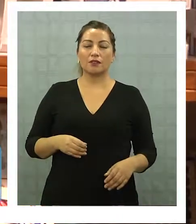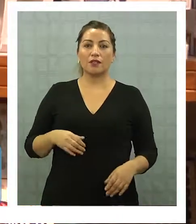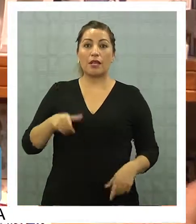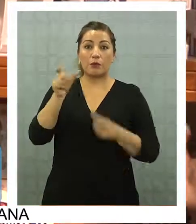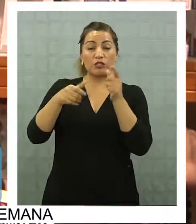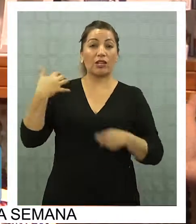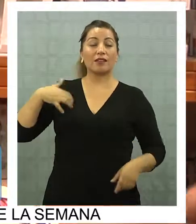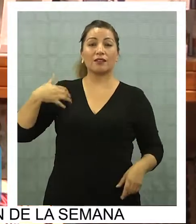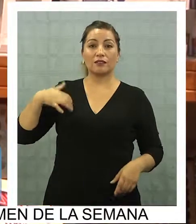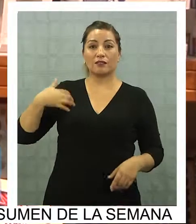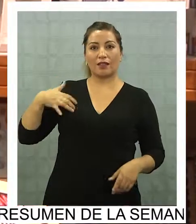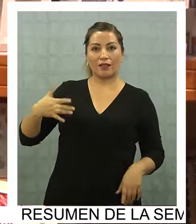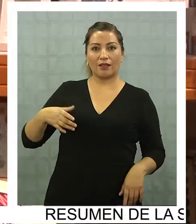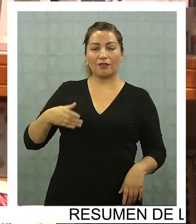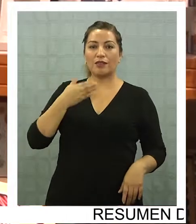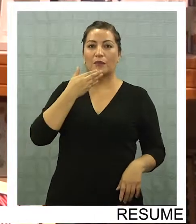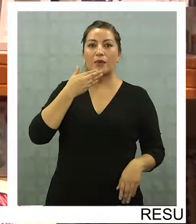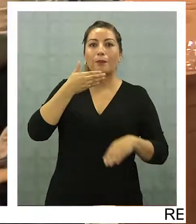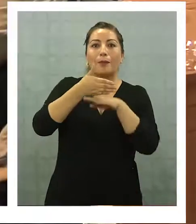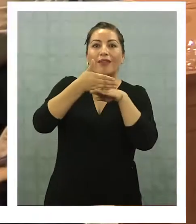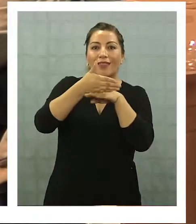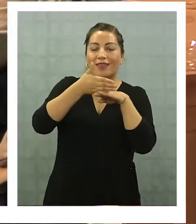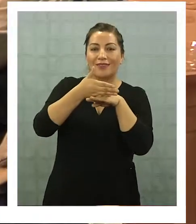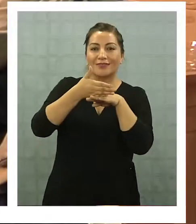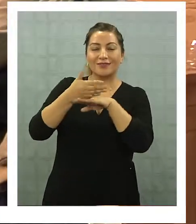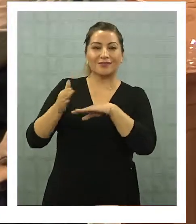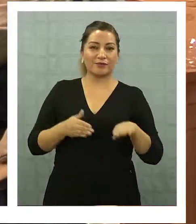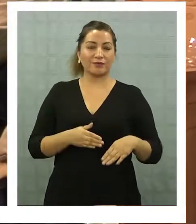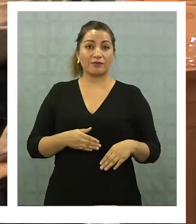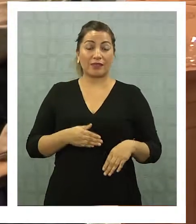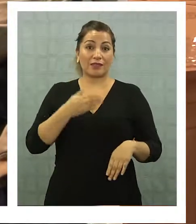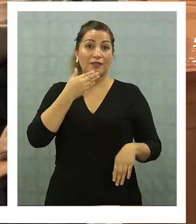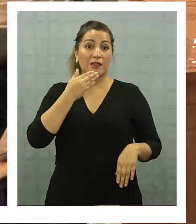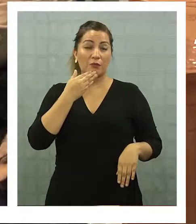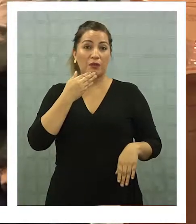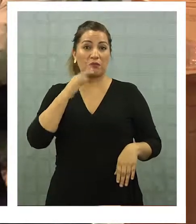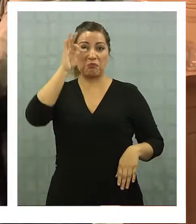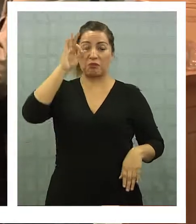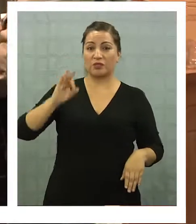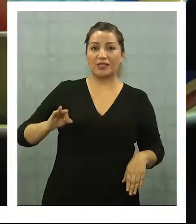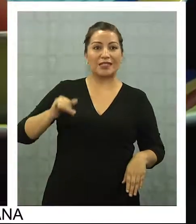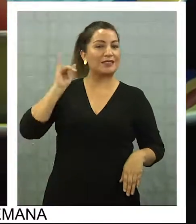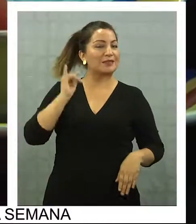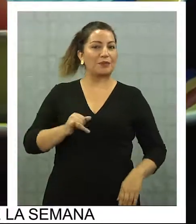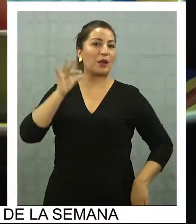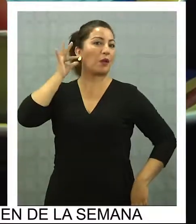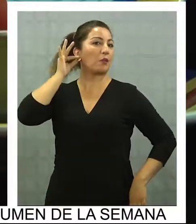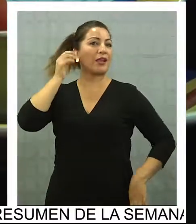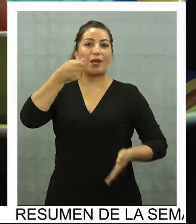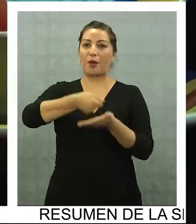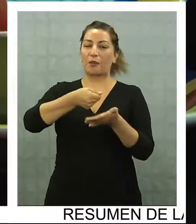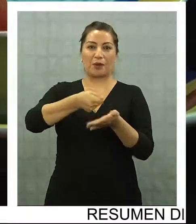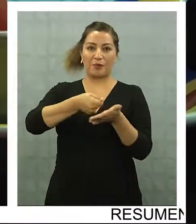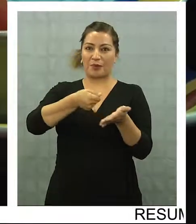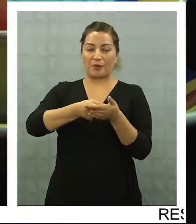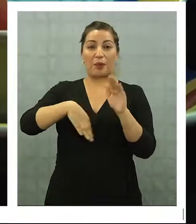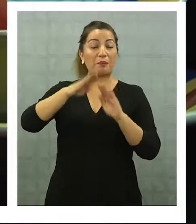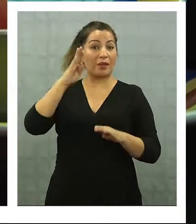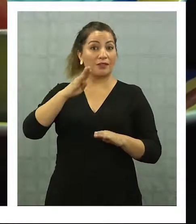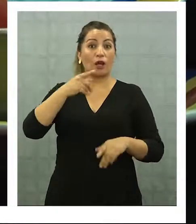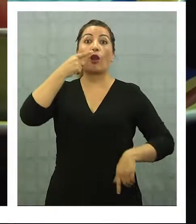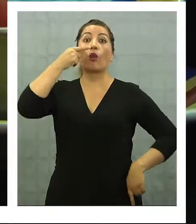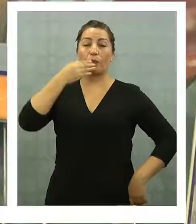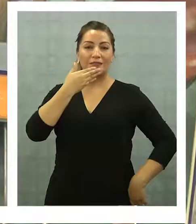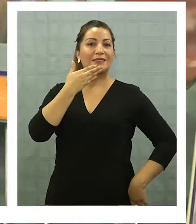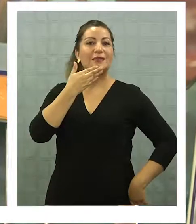a comprar, buscar, buscan lo que es madera. Aunque las cifras dan por ganadoras a las mujeres a la hora de comprar vajilla, los